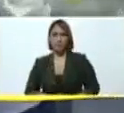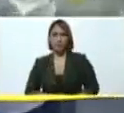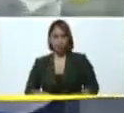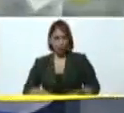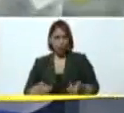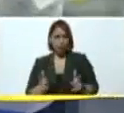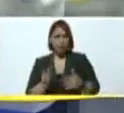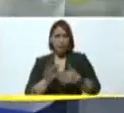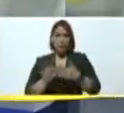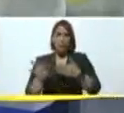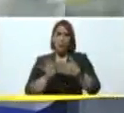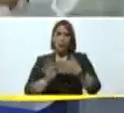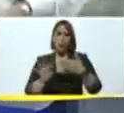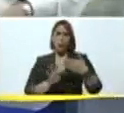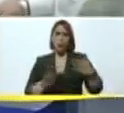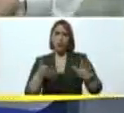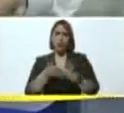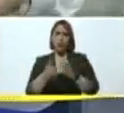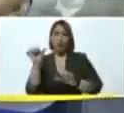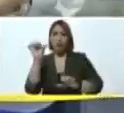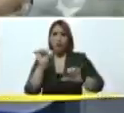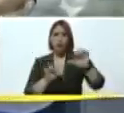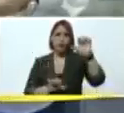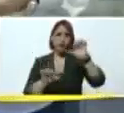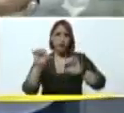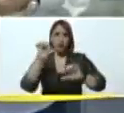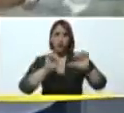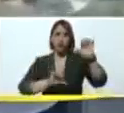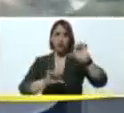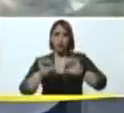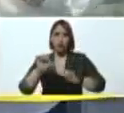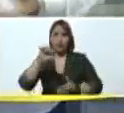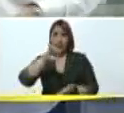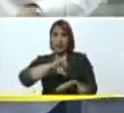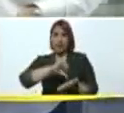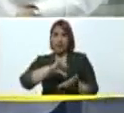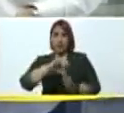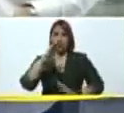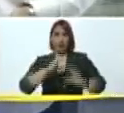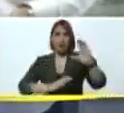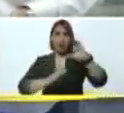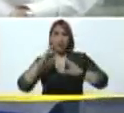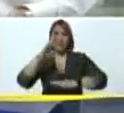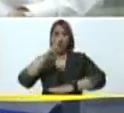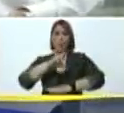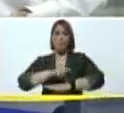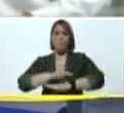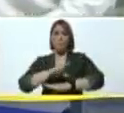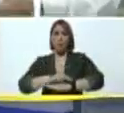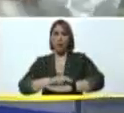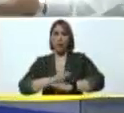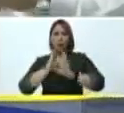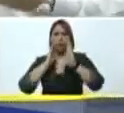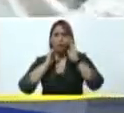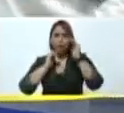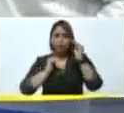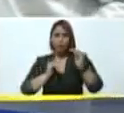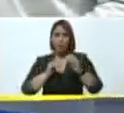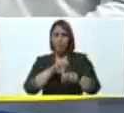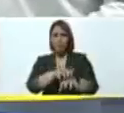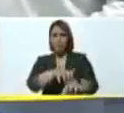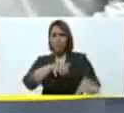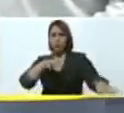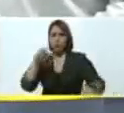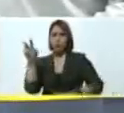funcionamiento. De estos laboratorios. De estos centros científicos médicos. Que van a atender a decenas de